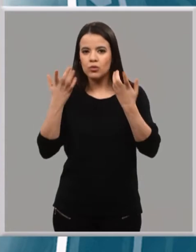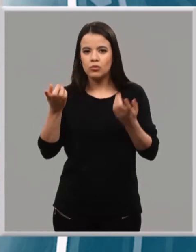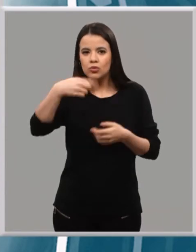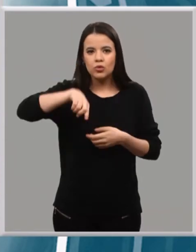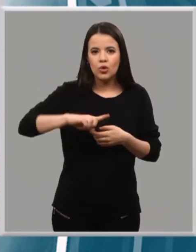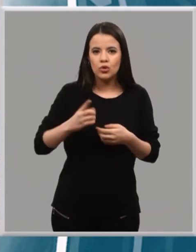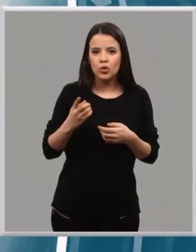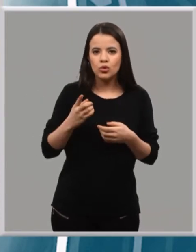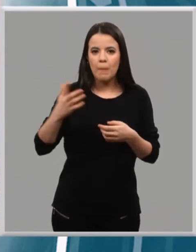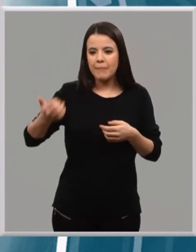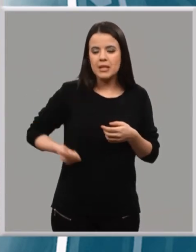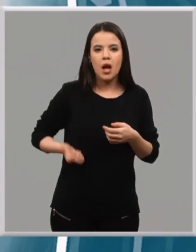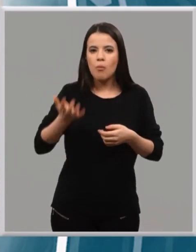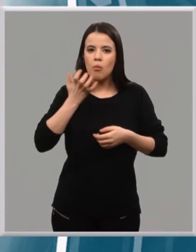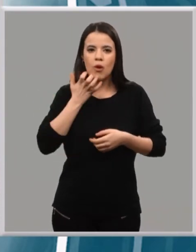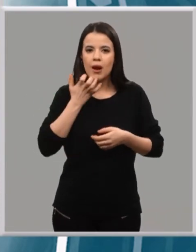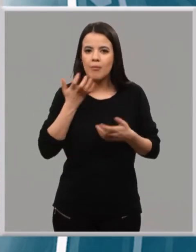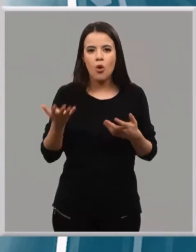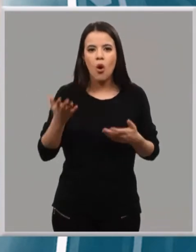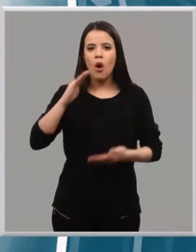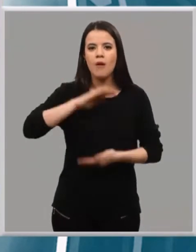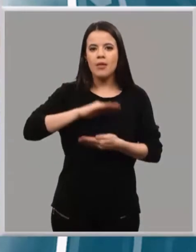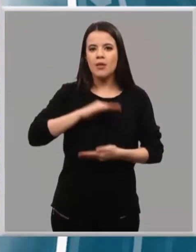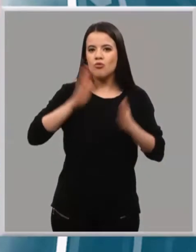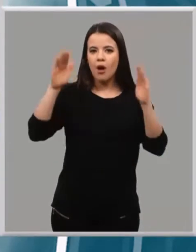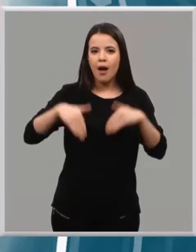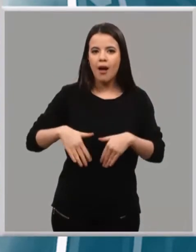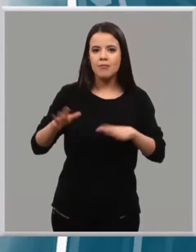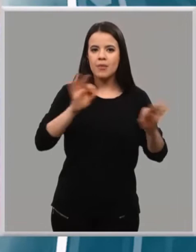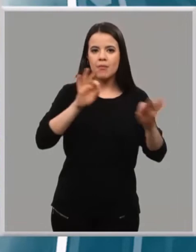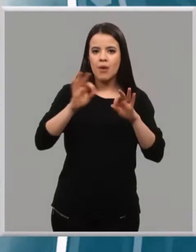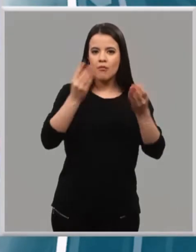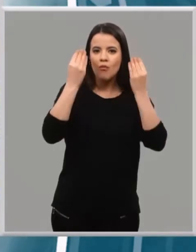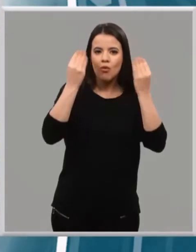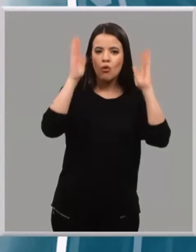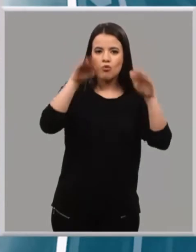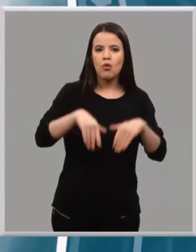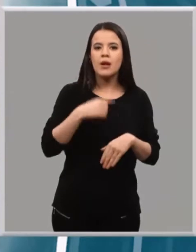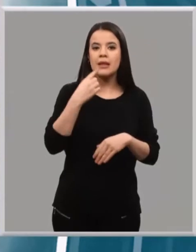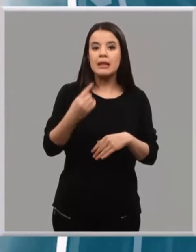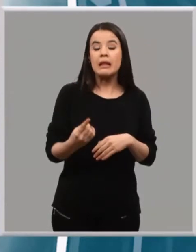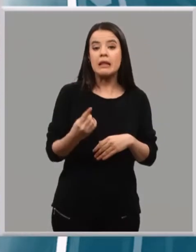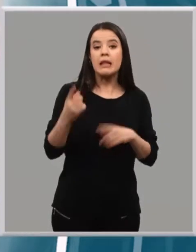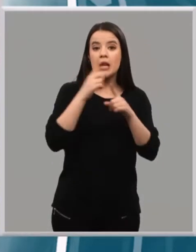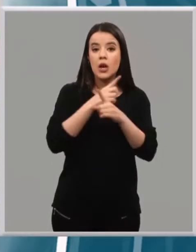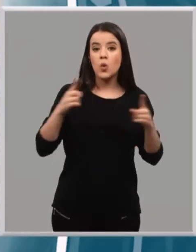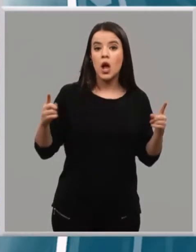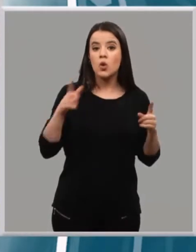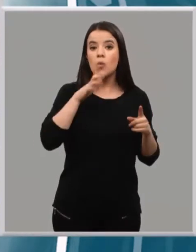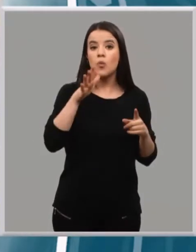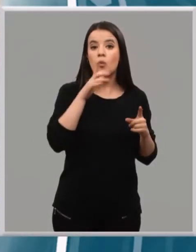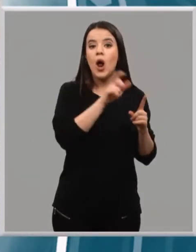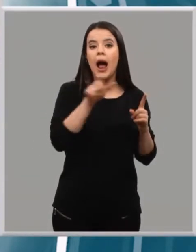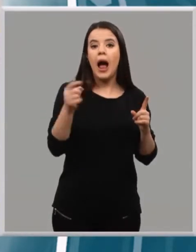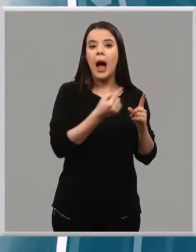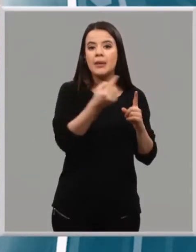competencias ni estamos preparados. Aseguran que supondría una inversión de unos 20 euros al año por habitante, pero que la